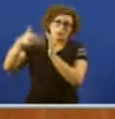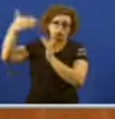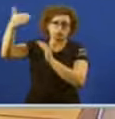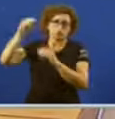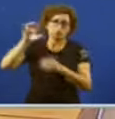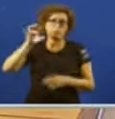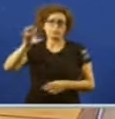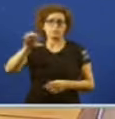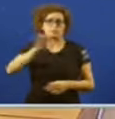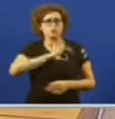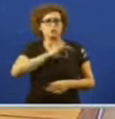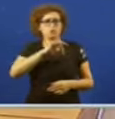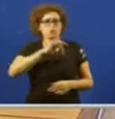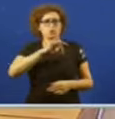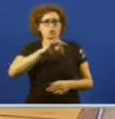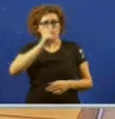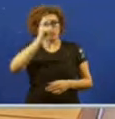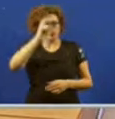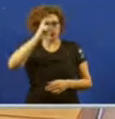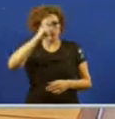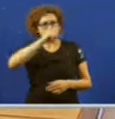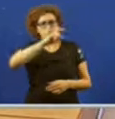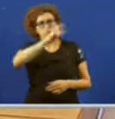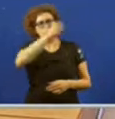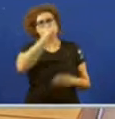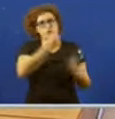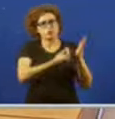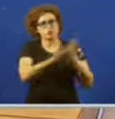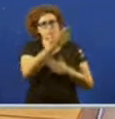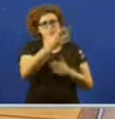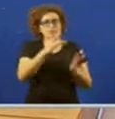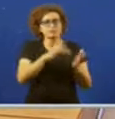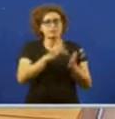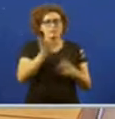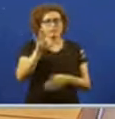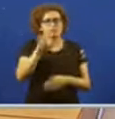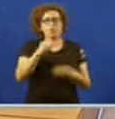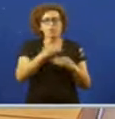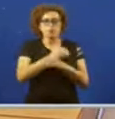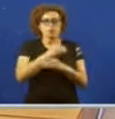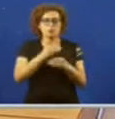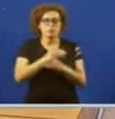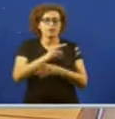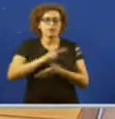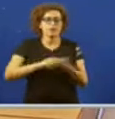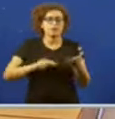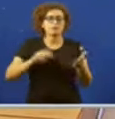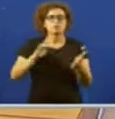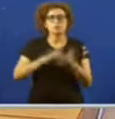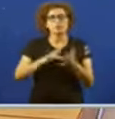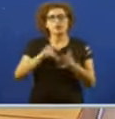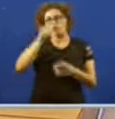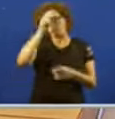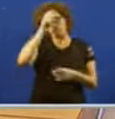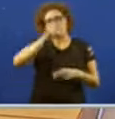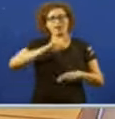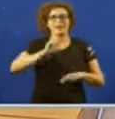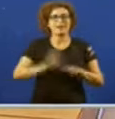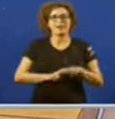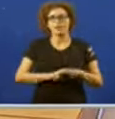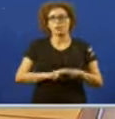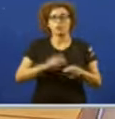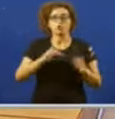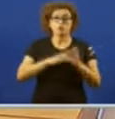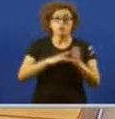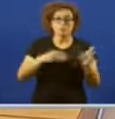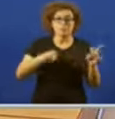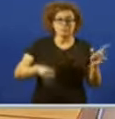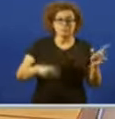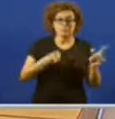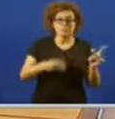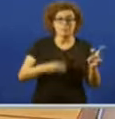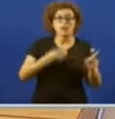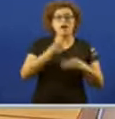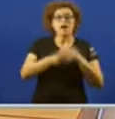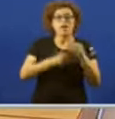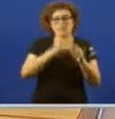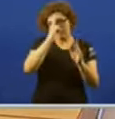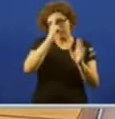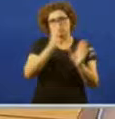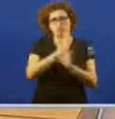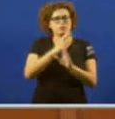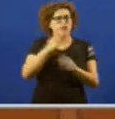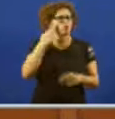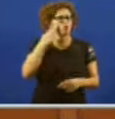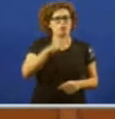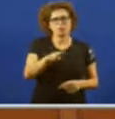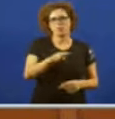Señor Núñez, boos días O 15 de outubro Galicia viviu un domingo negro E o súo viviu escondido